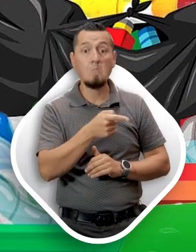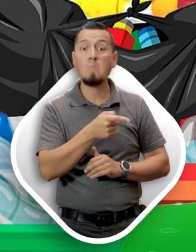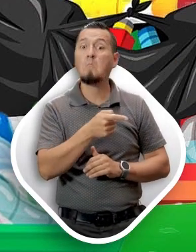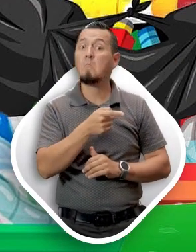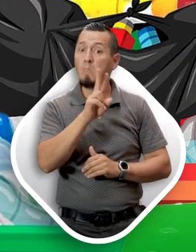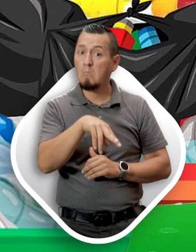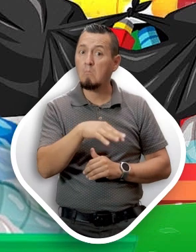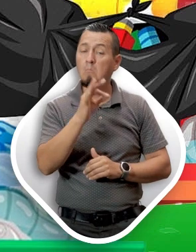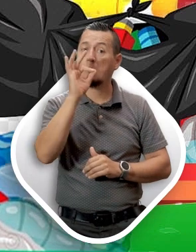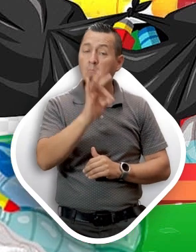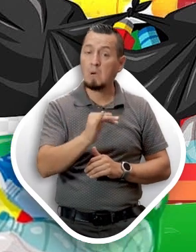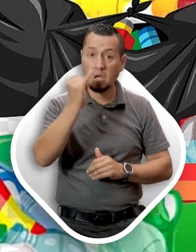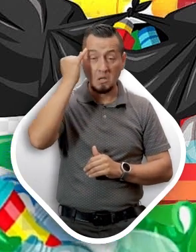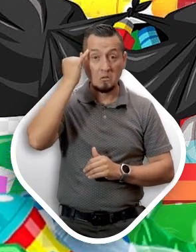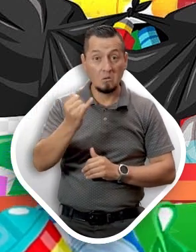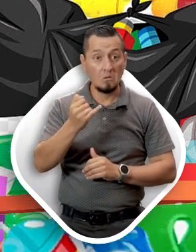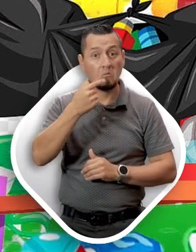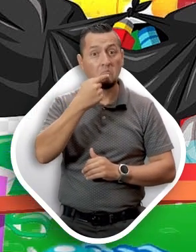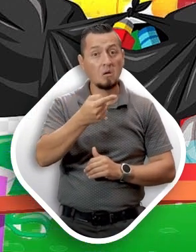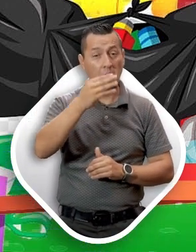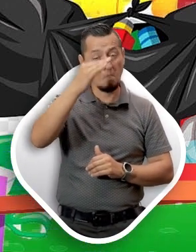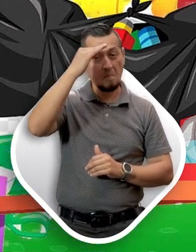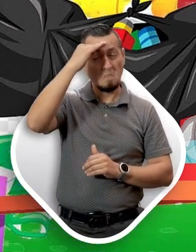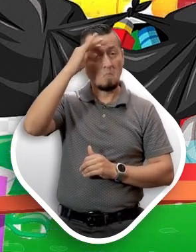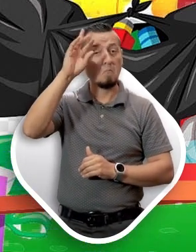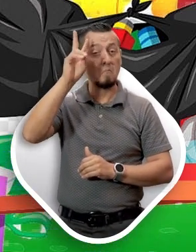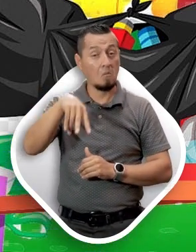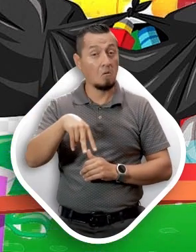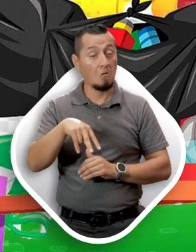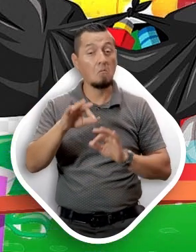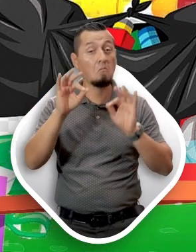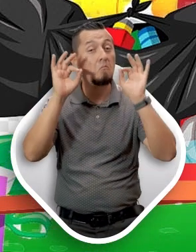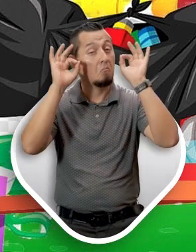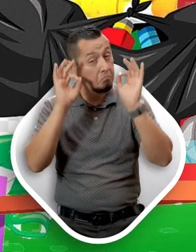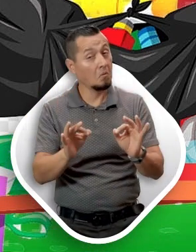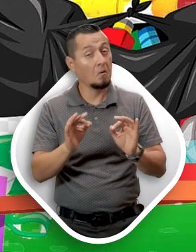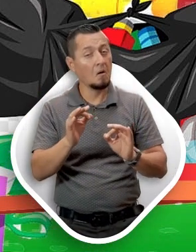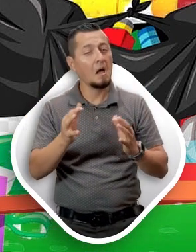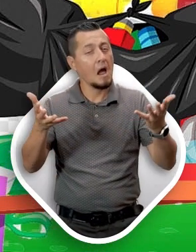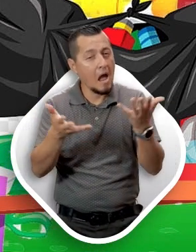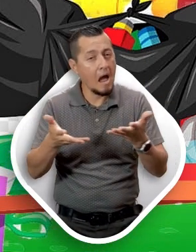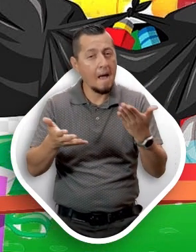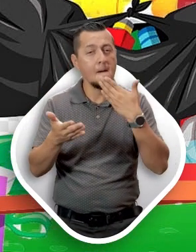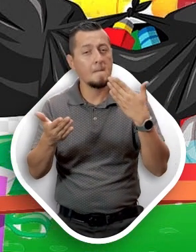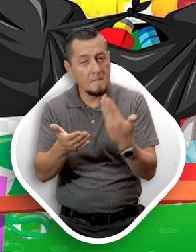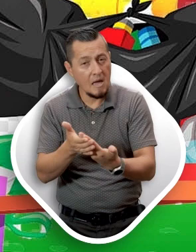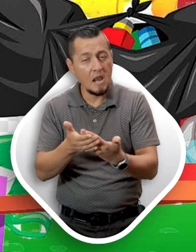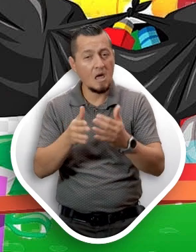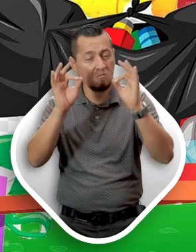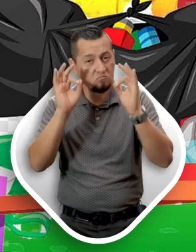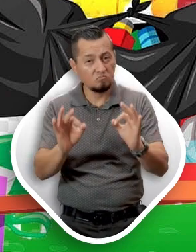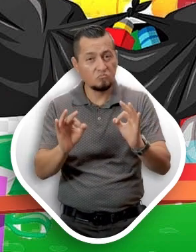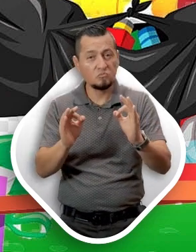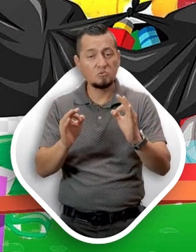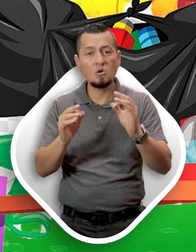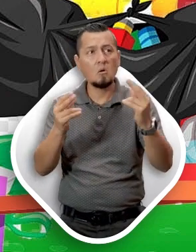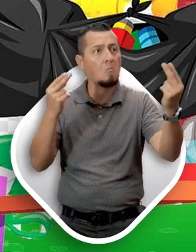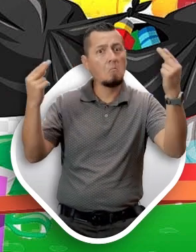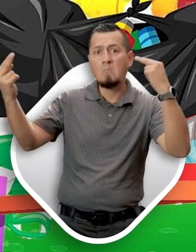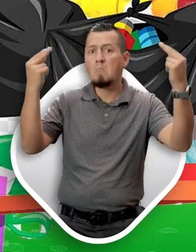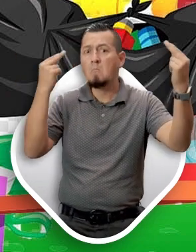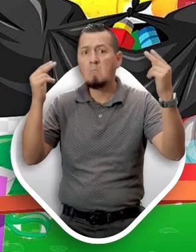palabras que dijo Pepe y en su mente repitió Haz siempre lo correcto, aunque nadie